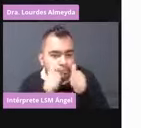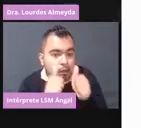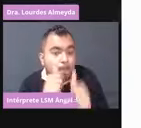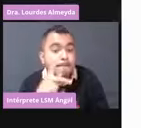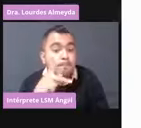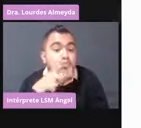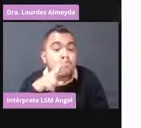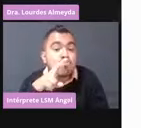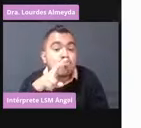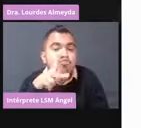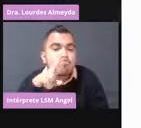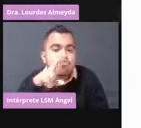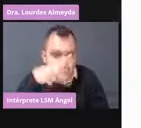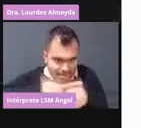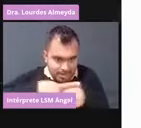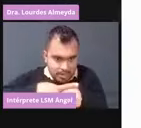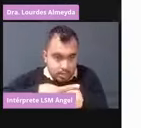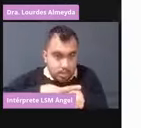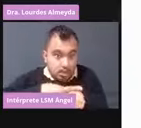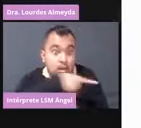bueno para que usted se vacune.